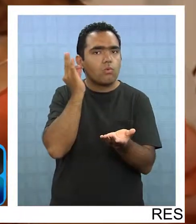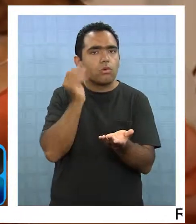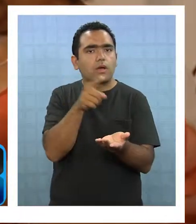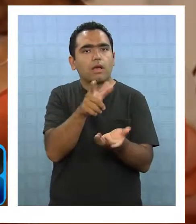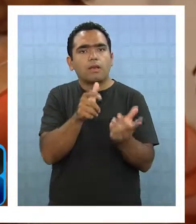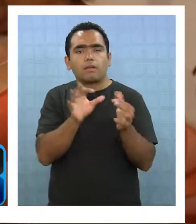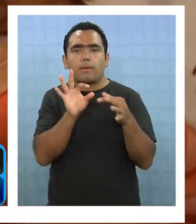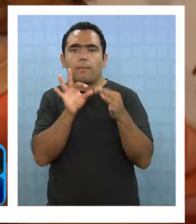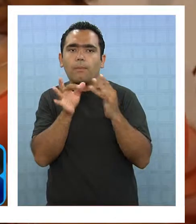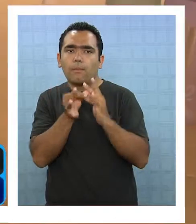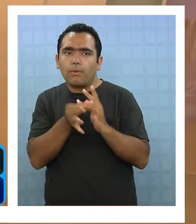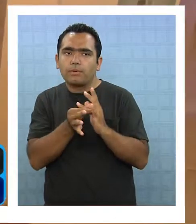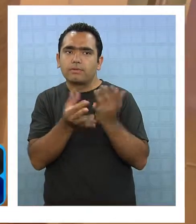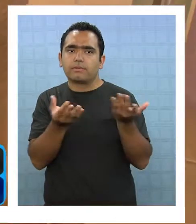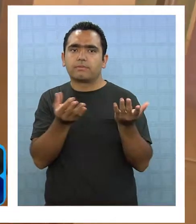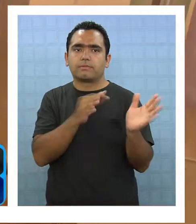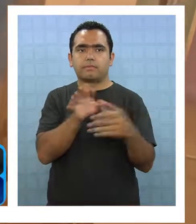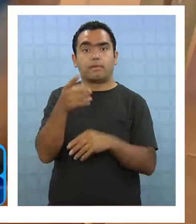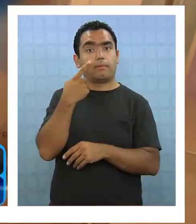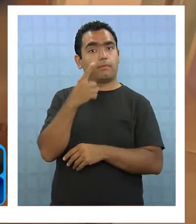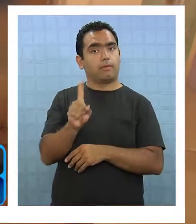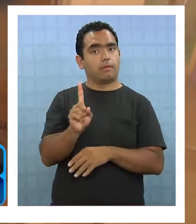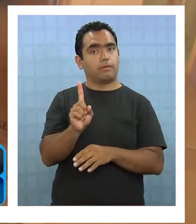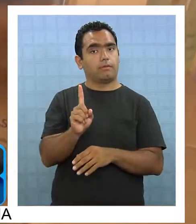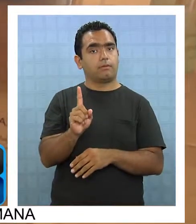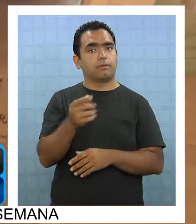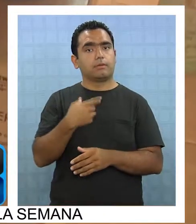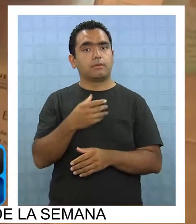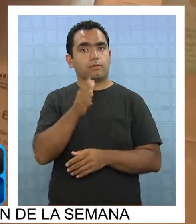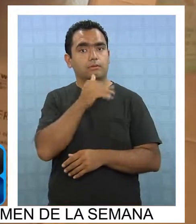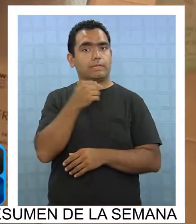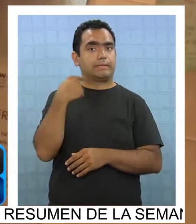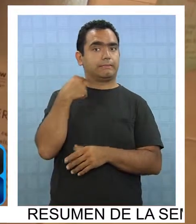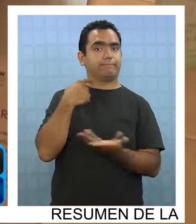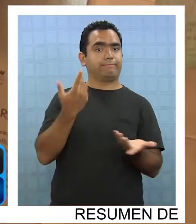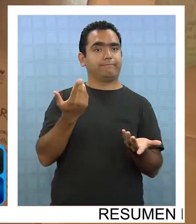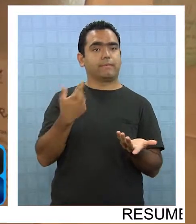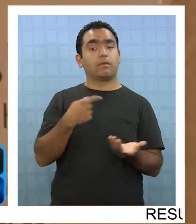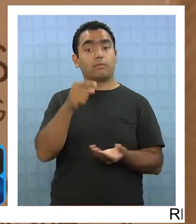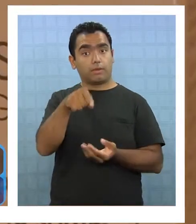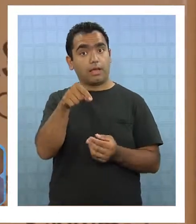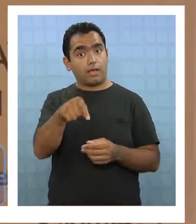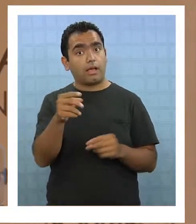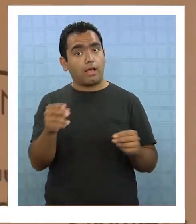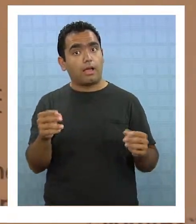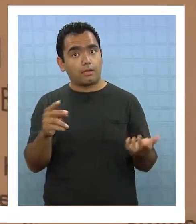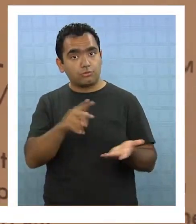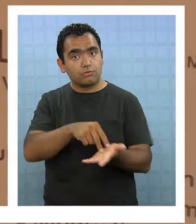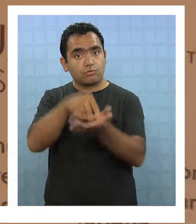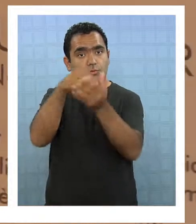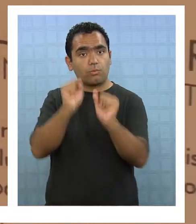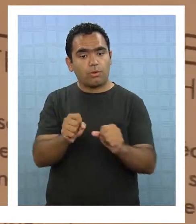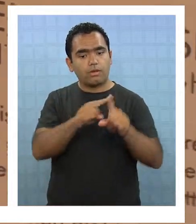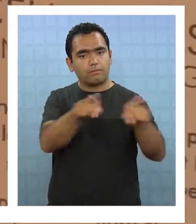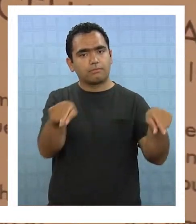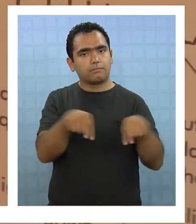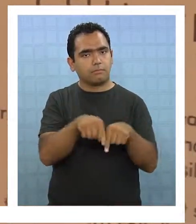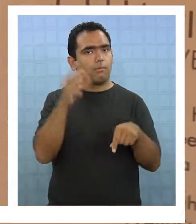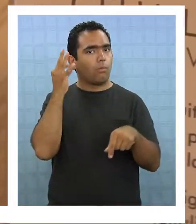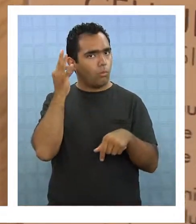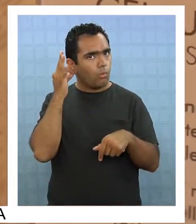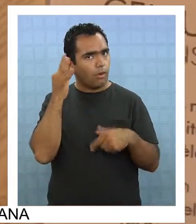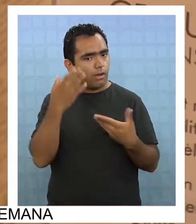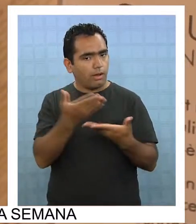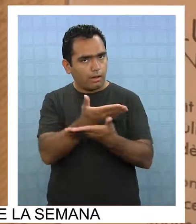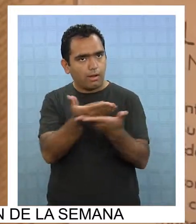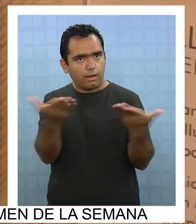acompañan sus vidas, pero no hay excusa alguna cuando en el Mall Sofri se pueden encontrar tiendas exclusivas para la mujer